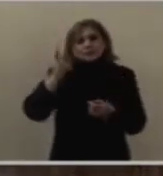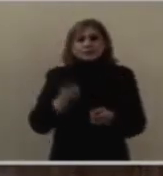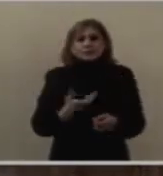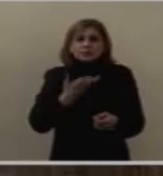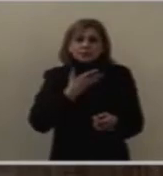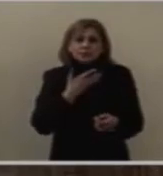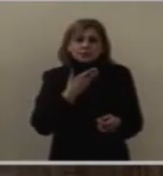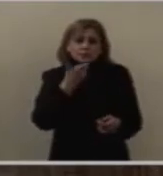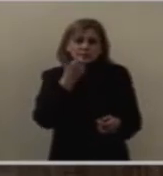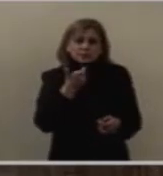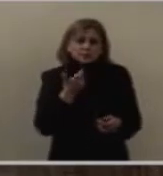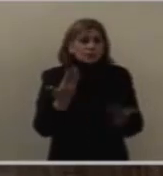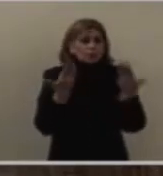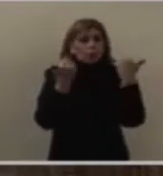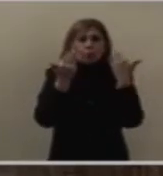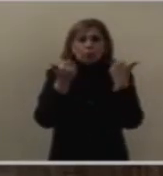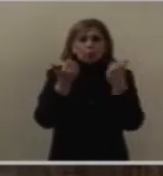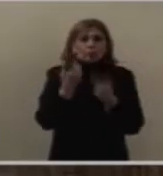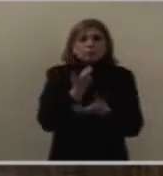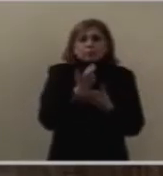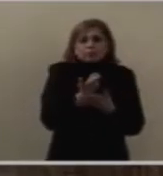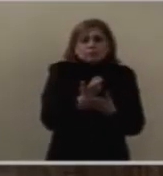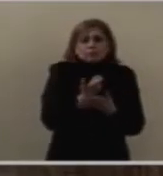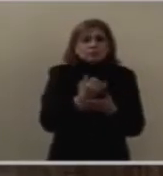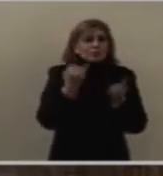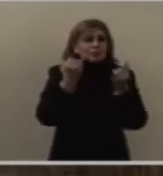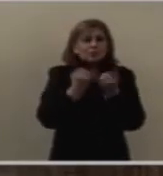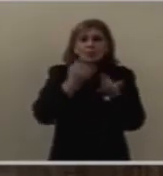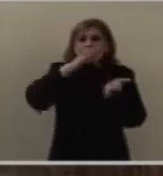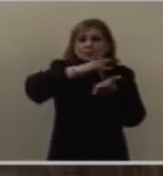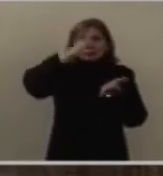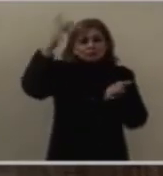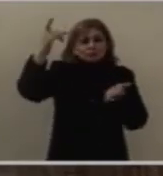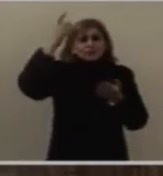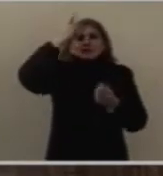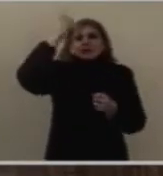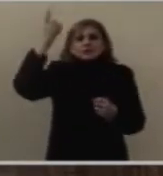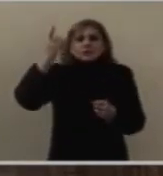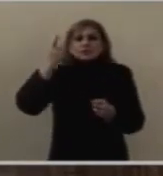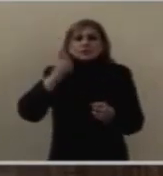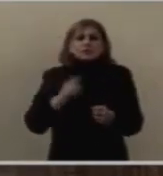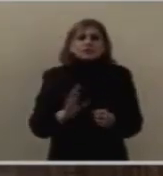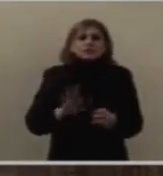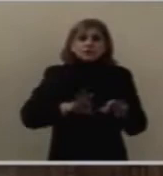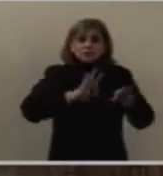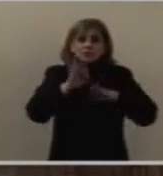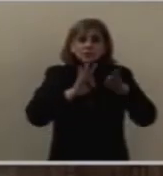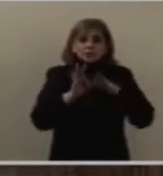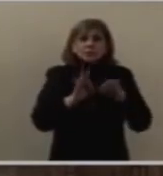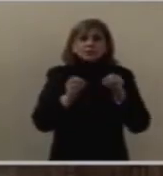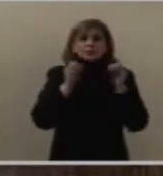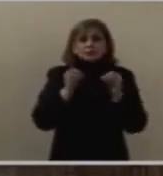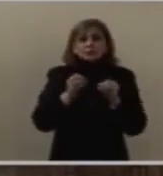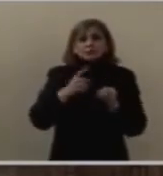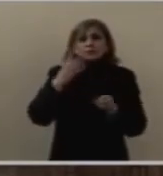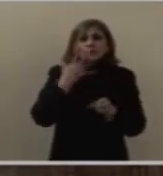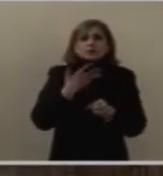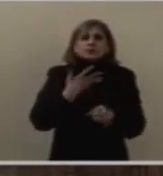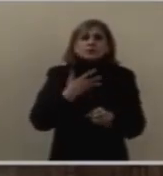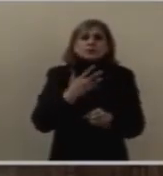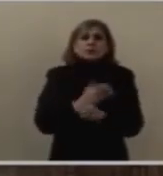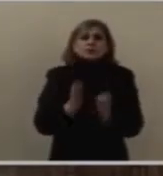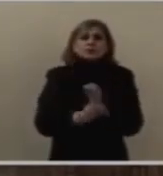Si no lo tienes agradecele a Dios y lucha por tener lo que necesitas.